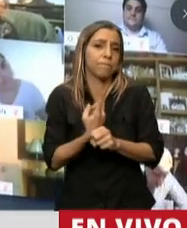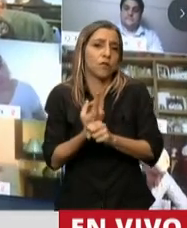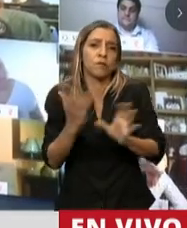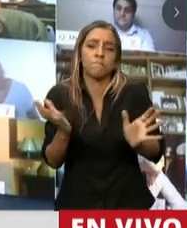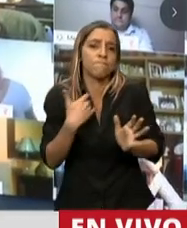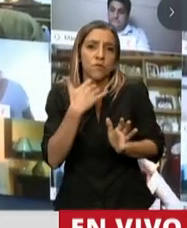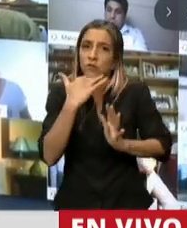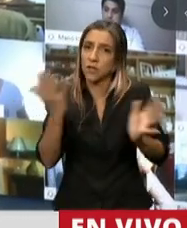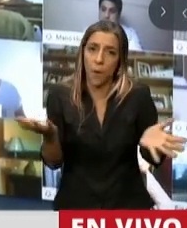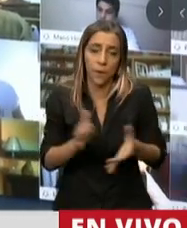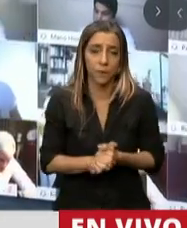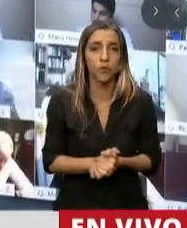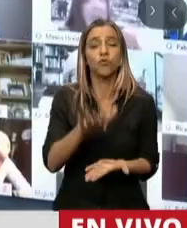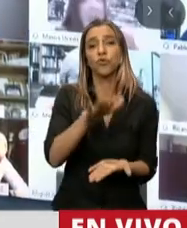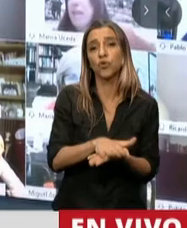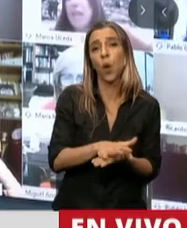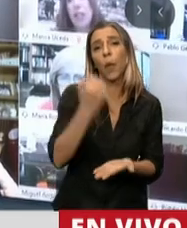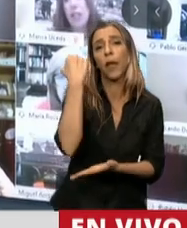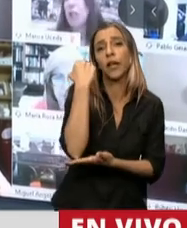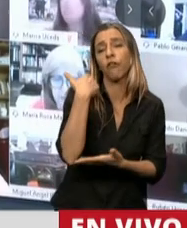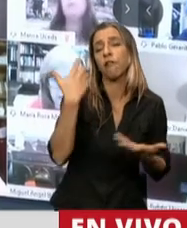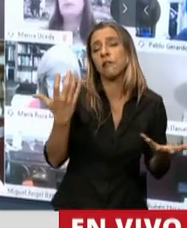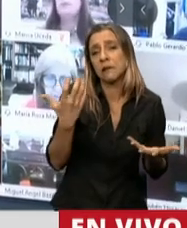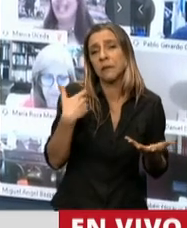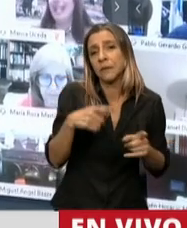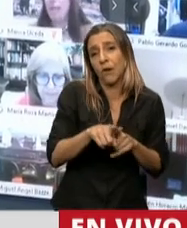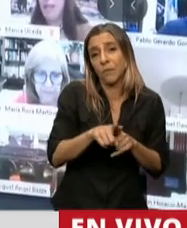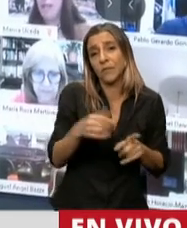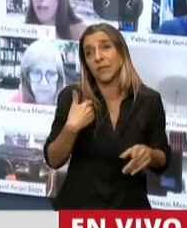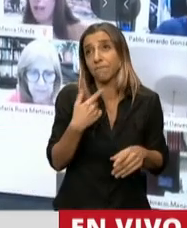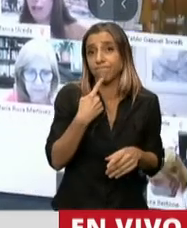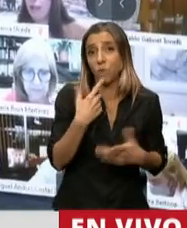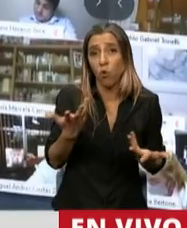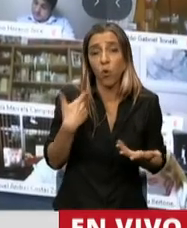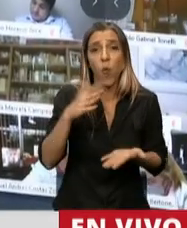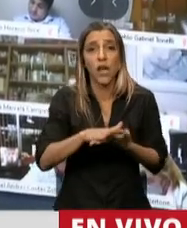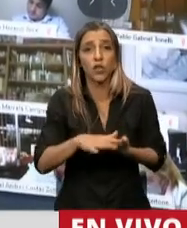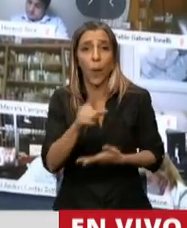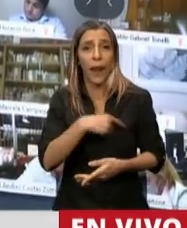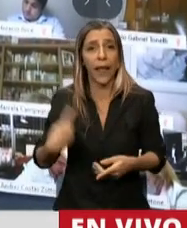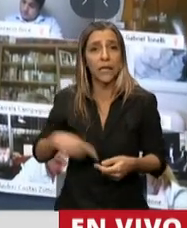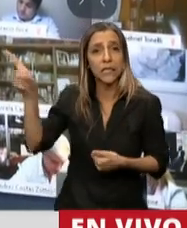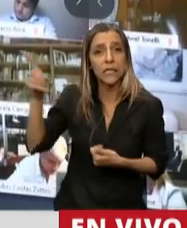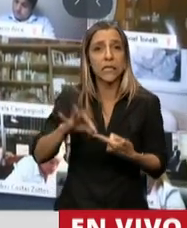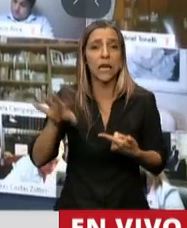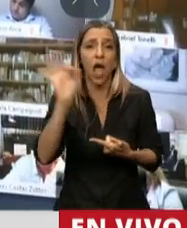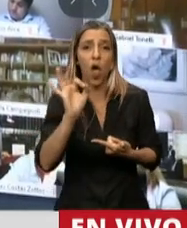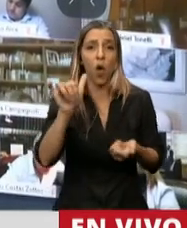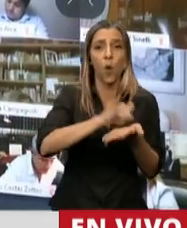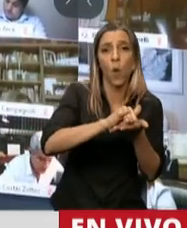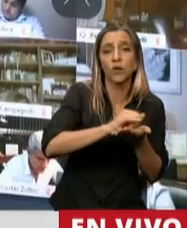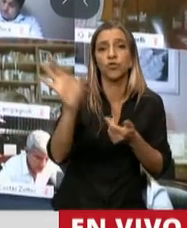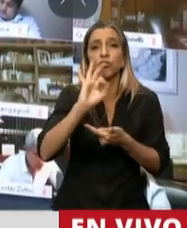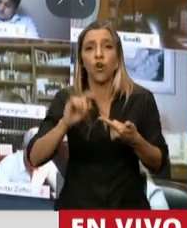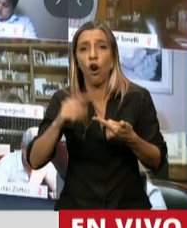económicas, también nos planteamos si en el caso de algunas vacunas chinas tendríamos que recurrir no a Nueva York, sino tendríamos que recurrir a